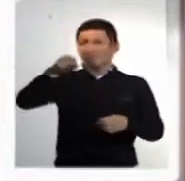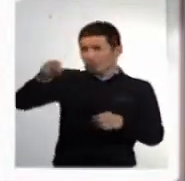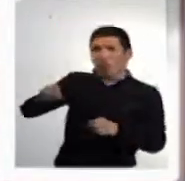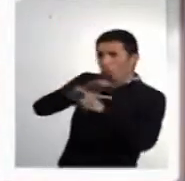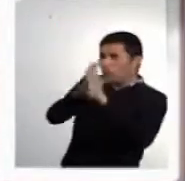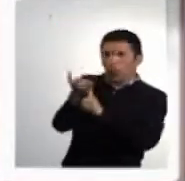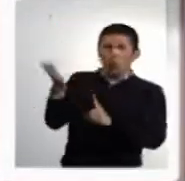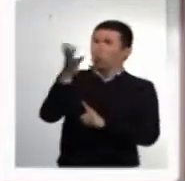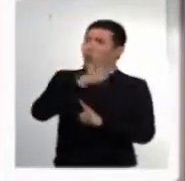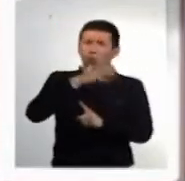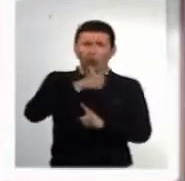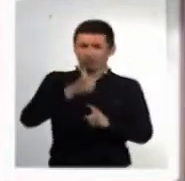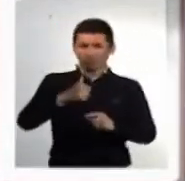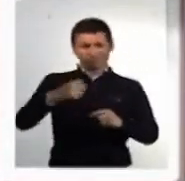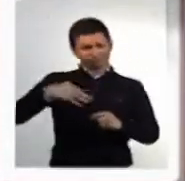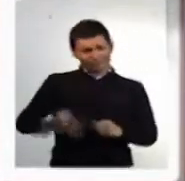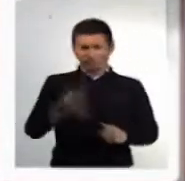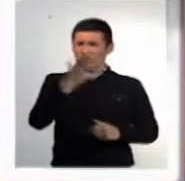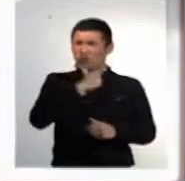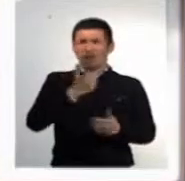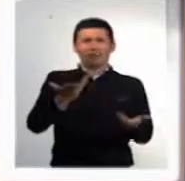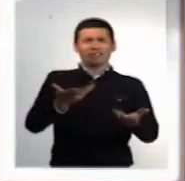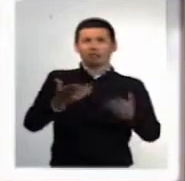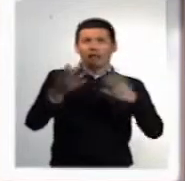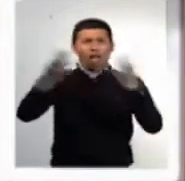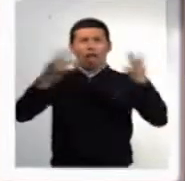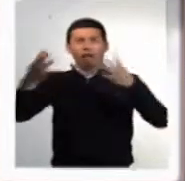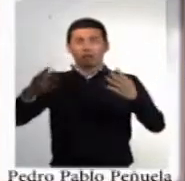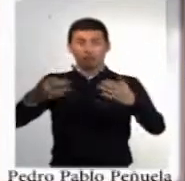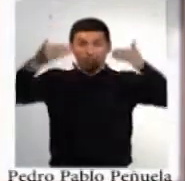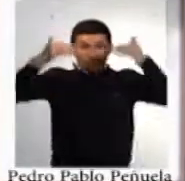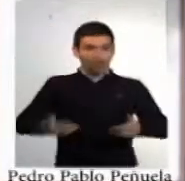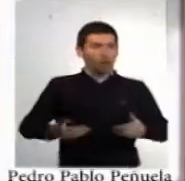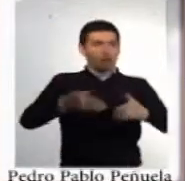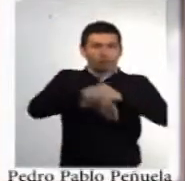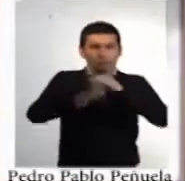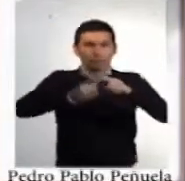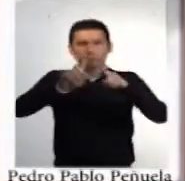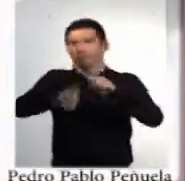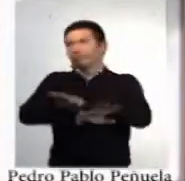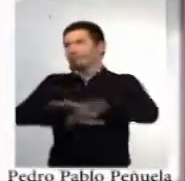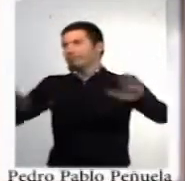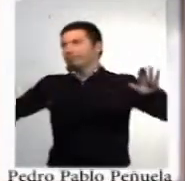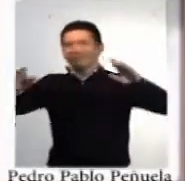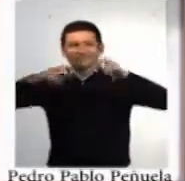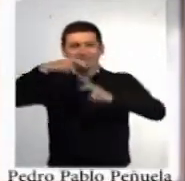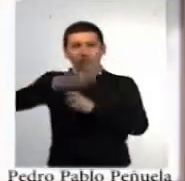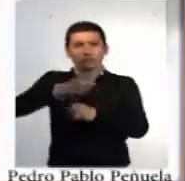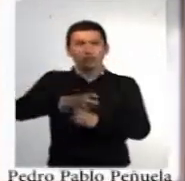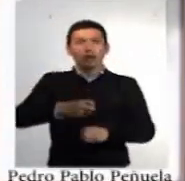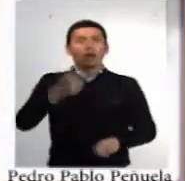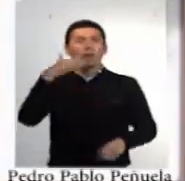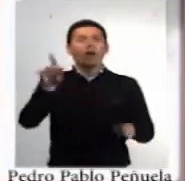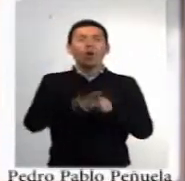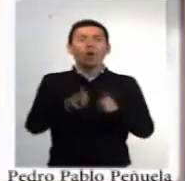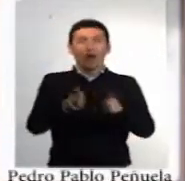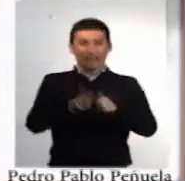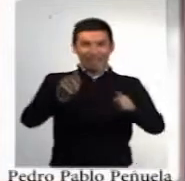mundo quiere entrar al tiempo, realmente eso es un caos para entrar en una persona con discapacidad al Transmilenio. muy difícil.